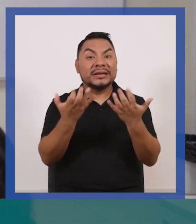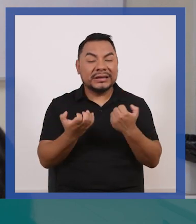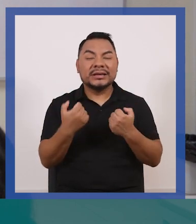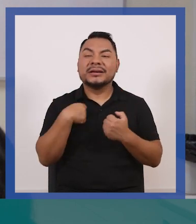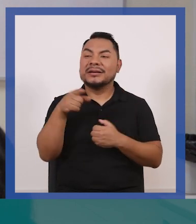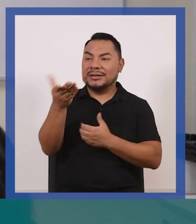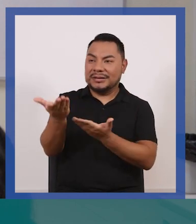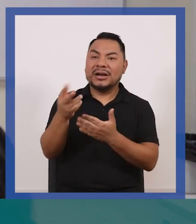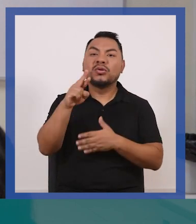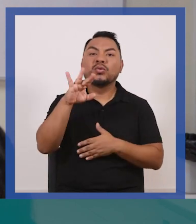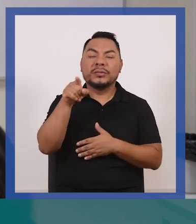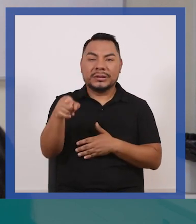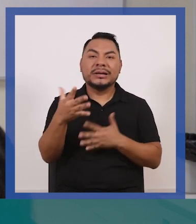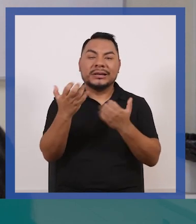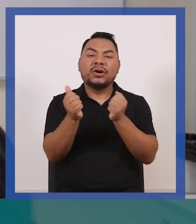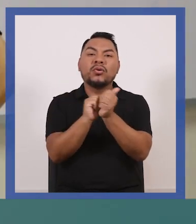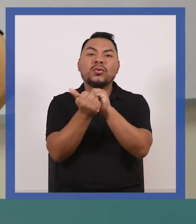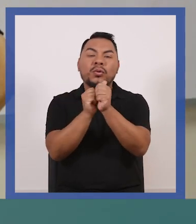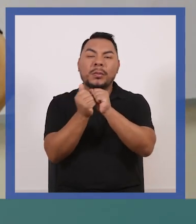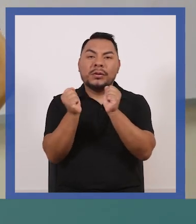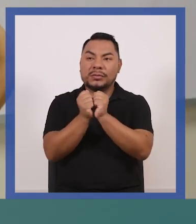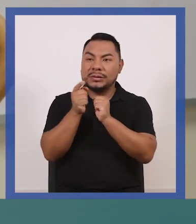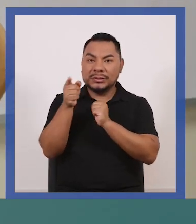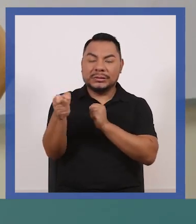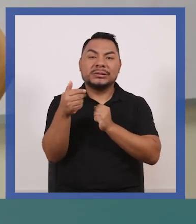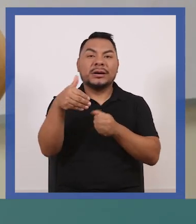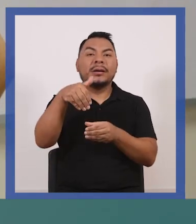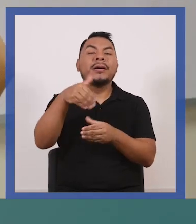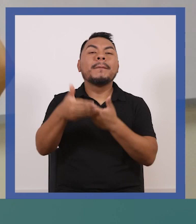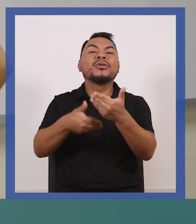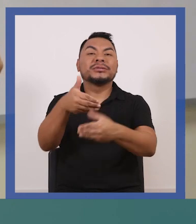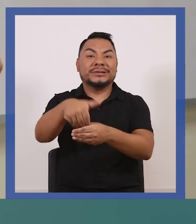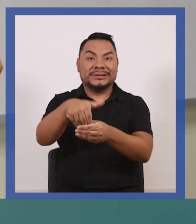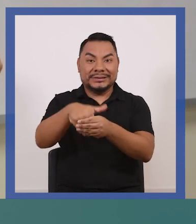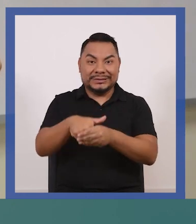yo quisiera, Rubí, que me permitas competir contigo en un proceso electoral.